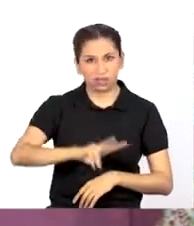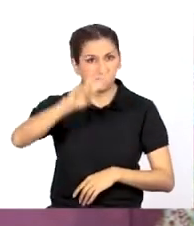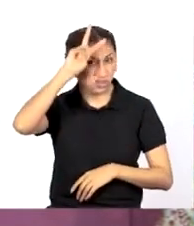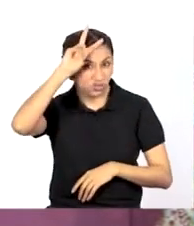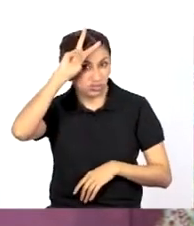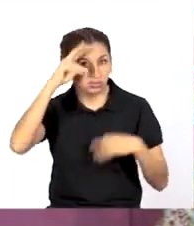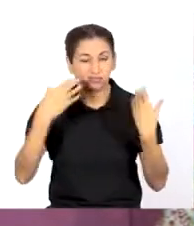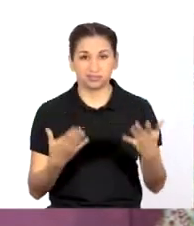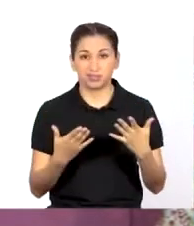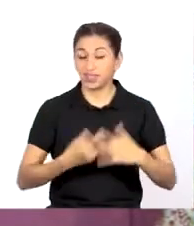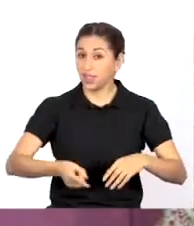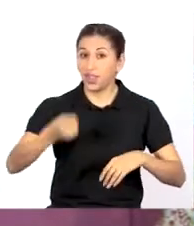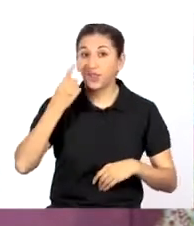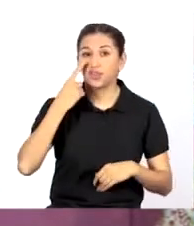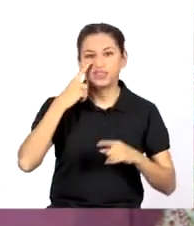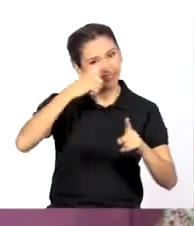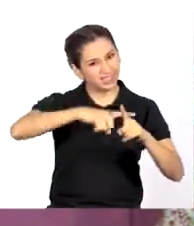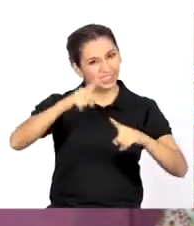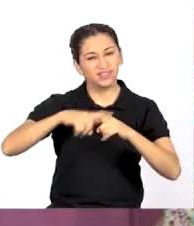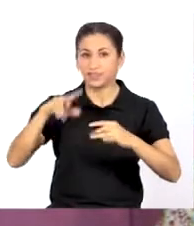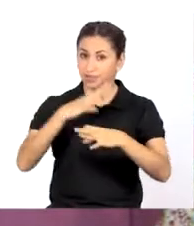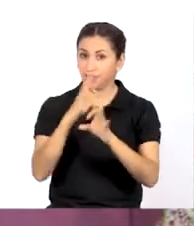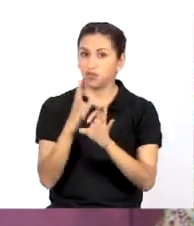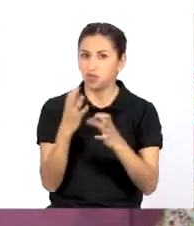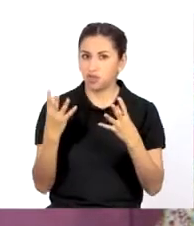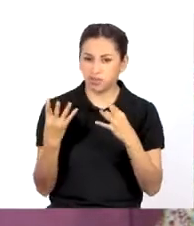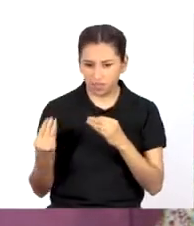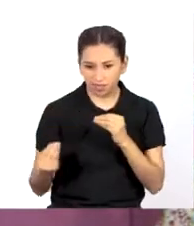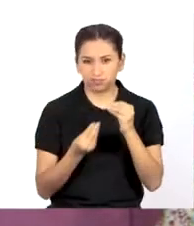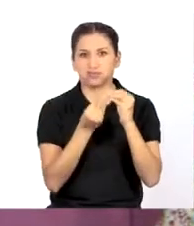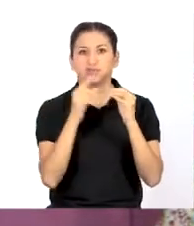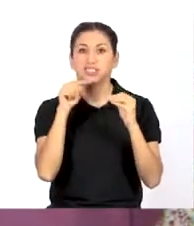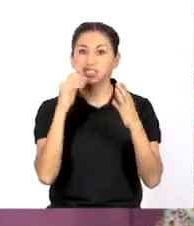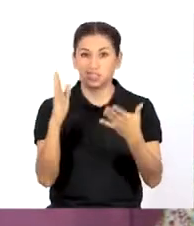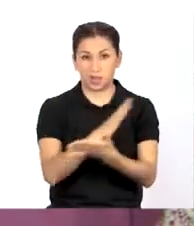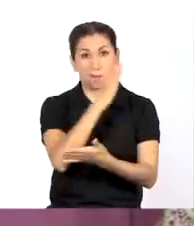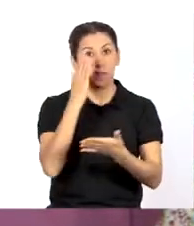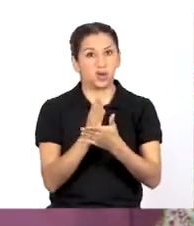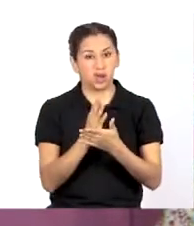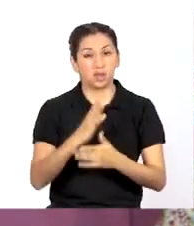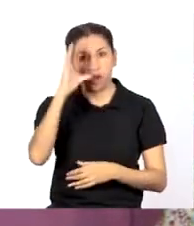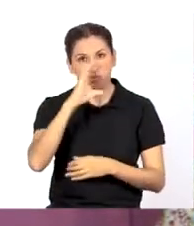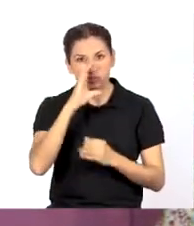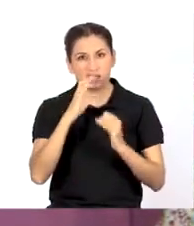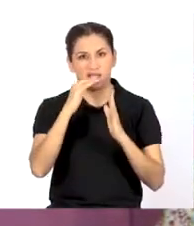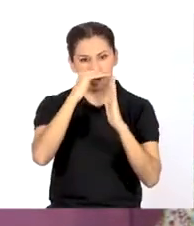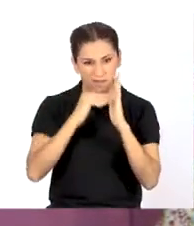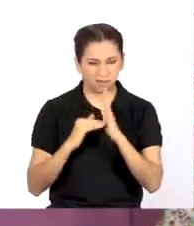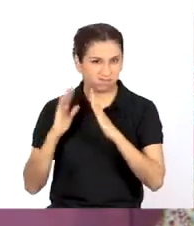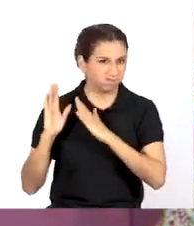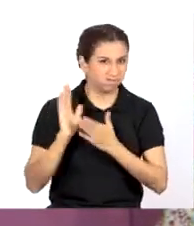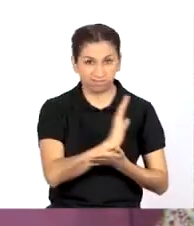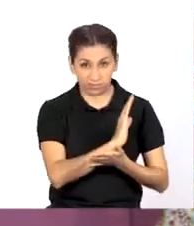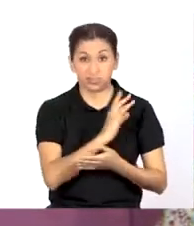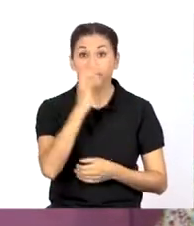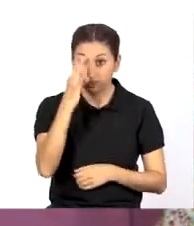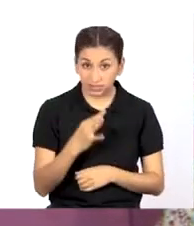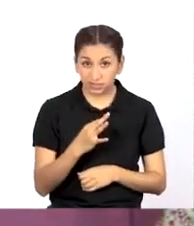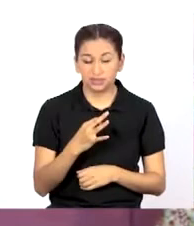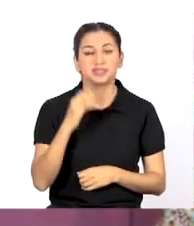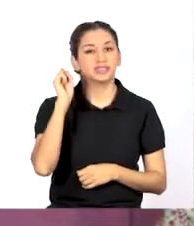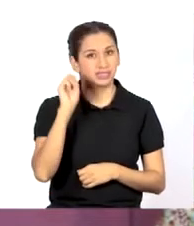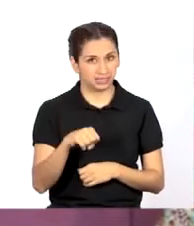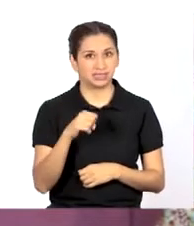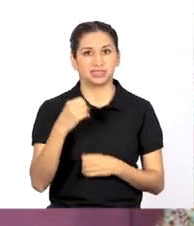en nuestro país? Hemos ido conociendo algunos factores que han contribuido a este problema que buscamos afrontar. Correcto.